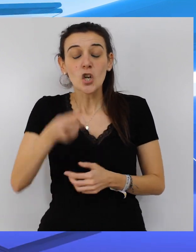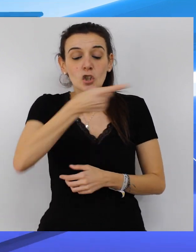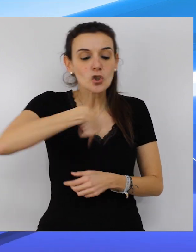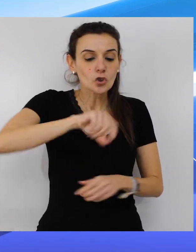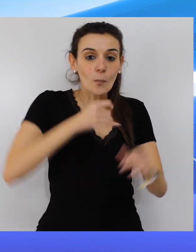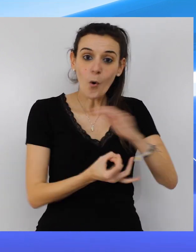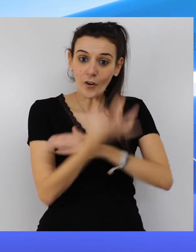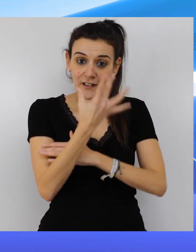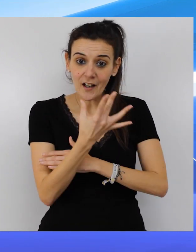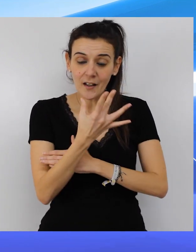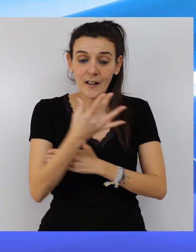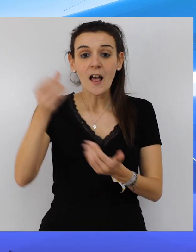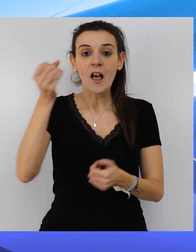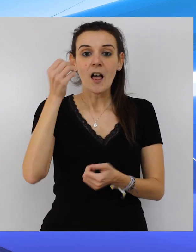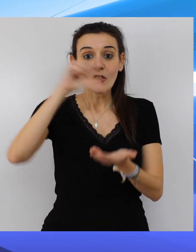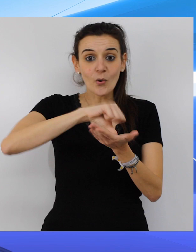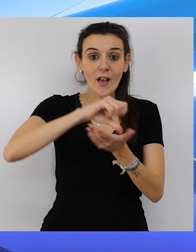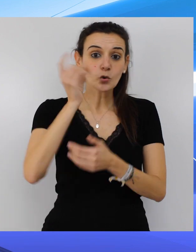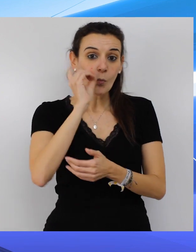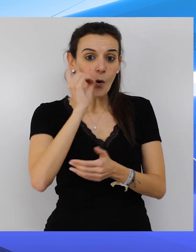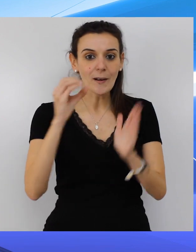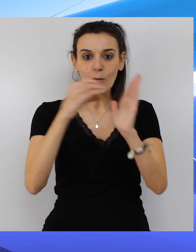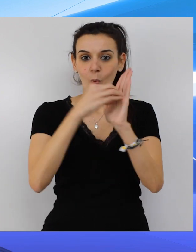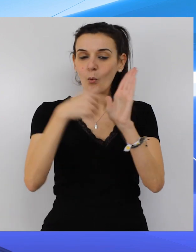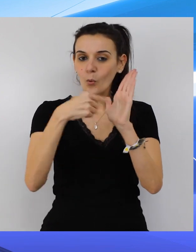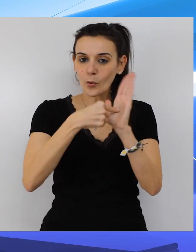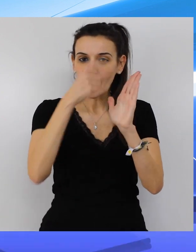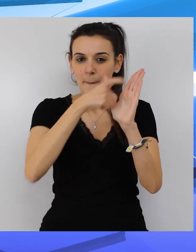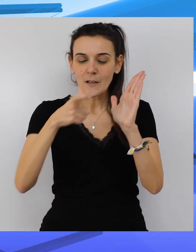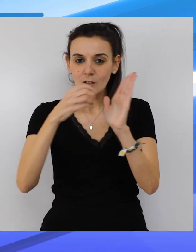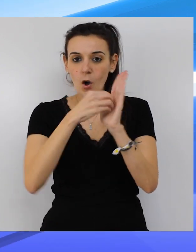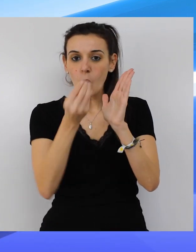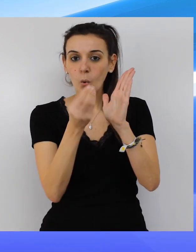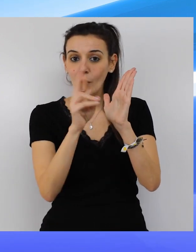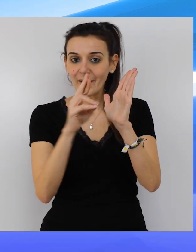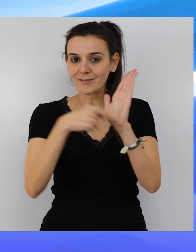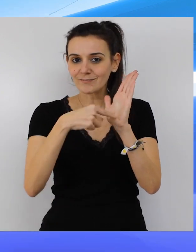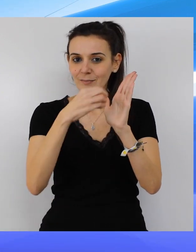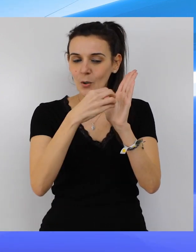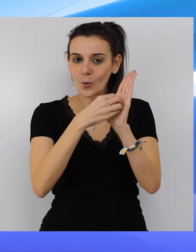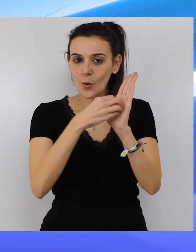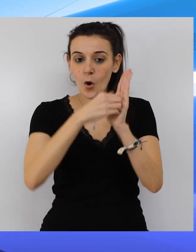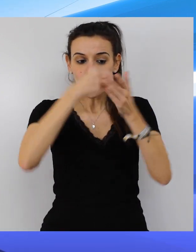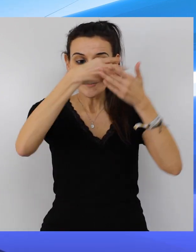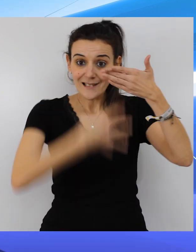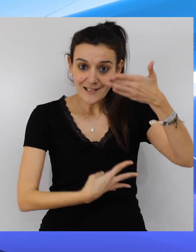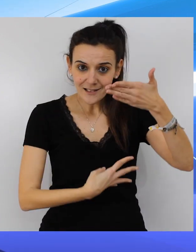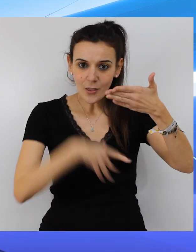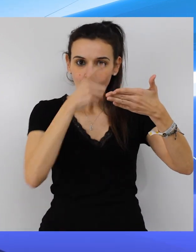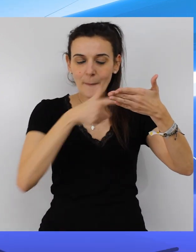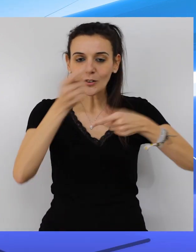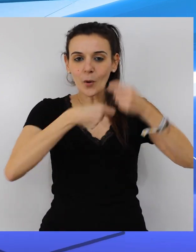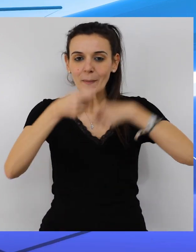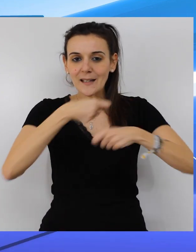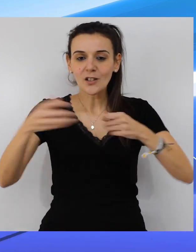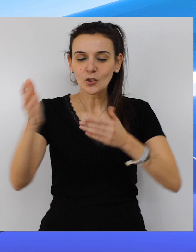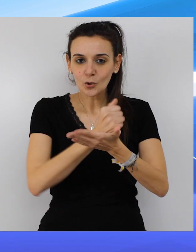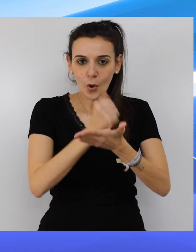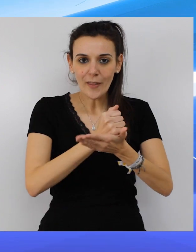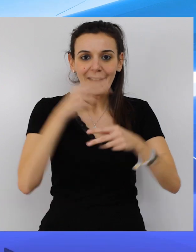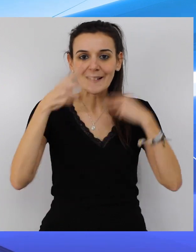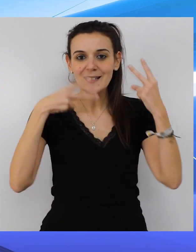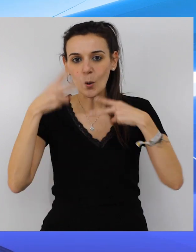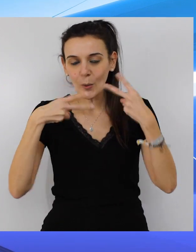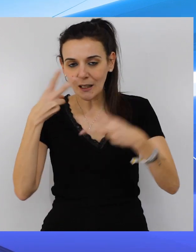Lo que hemos creado es la ciudad en tu móvil, donde los cruceristas pueden escargar este código QR y les aparece un listado con todos los comercios,